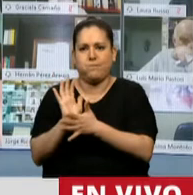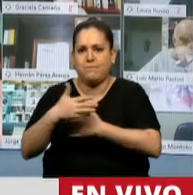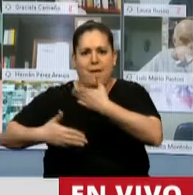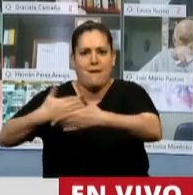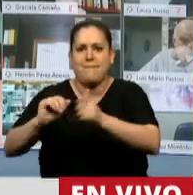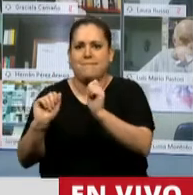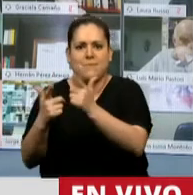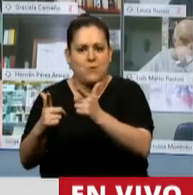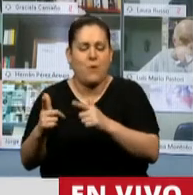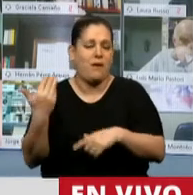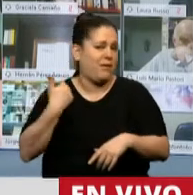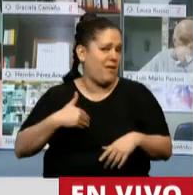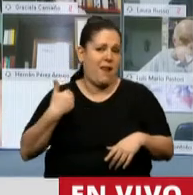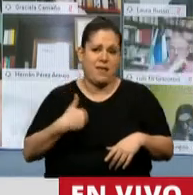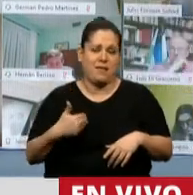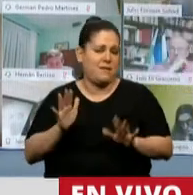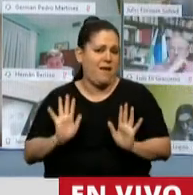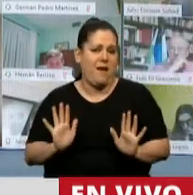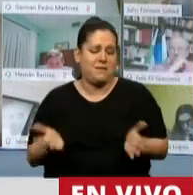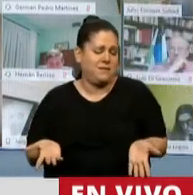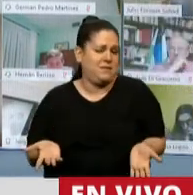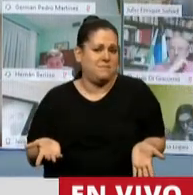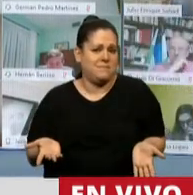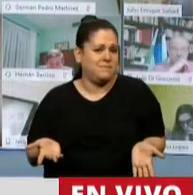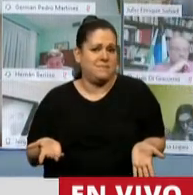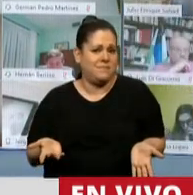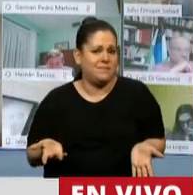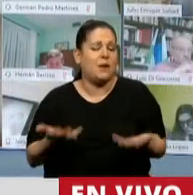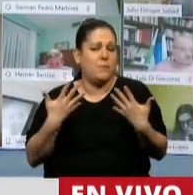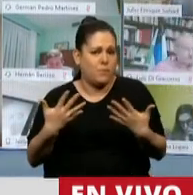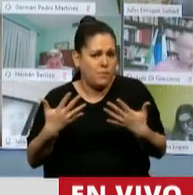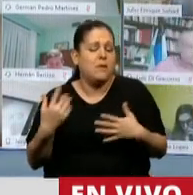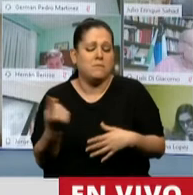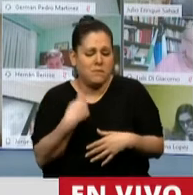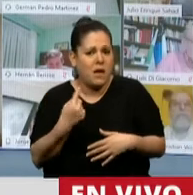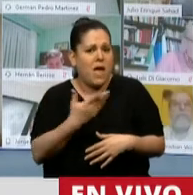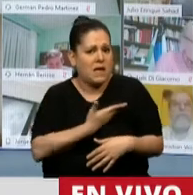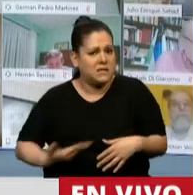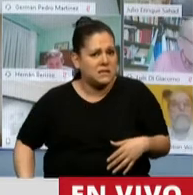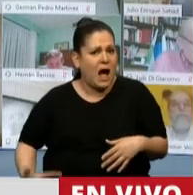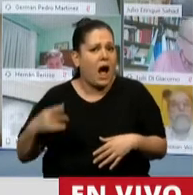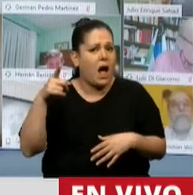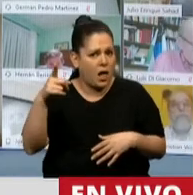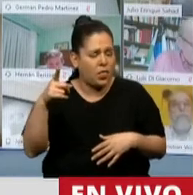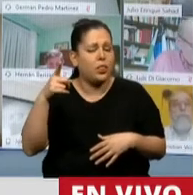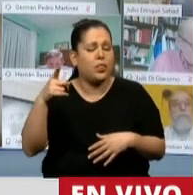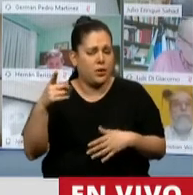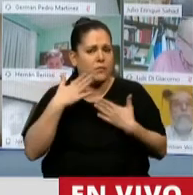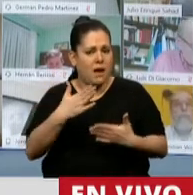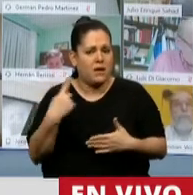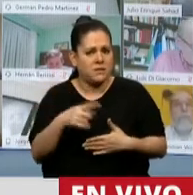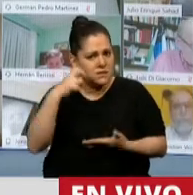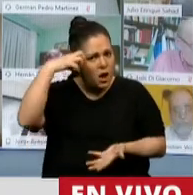Y nuestro país no escapa a este problema, por supuesto, y es así que nuestro Estado, a través de este Parlamento, está